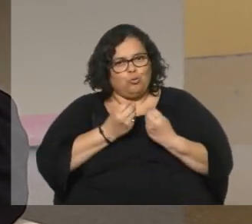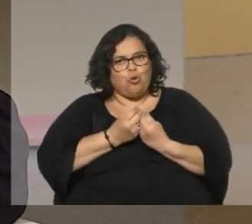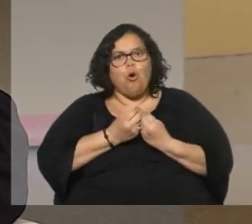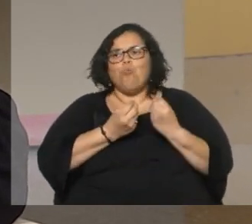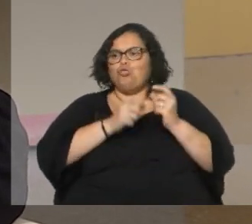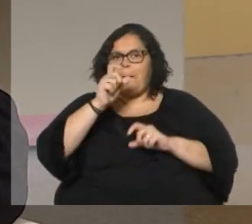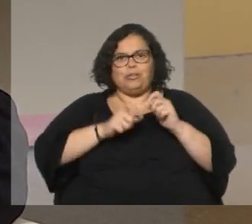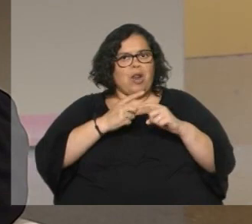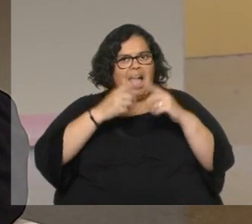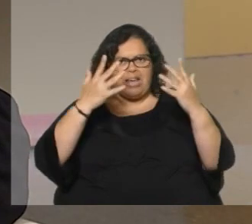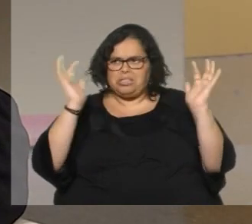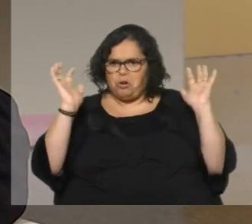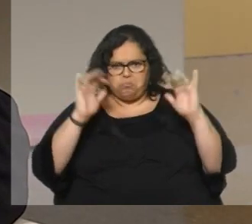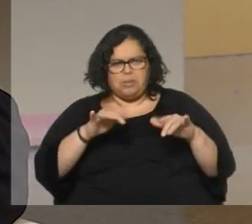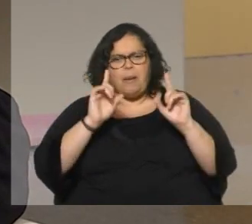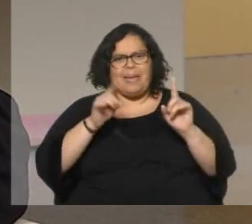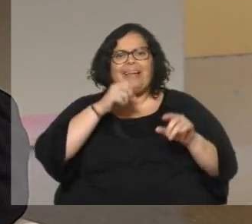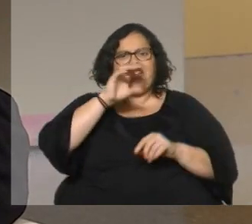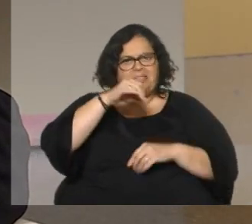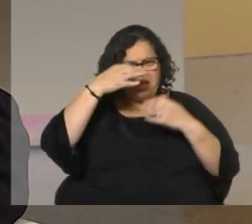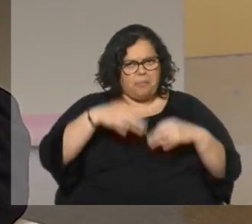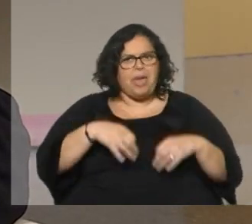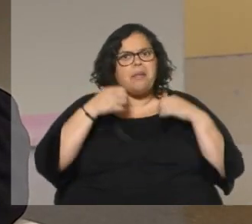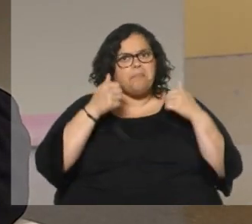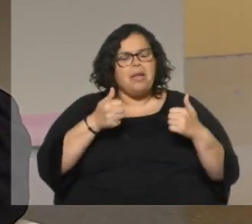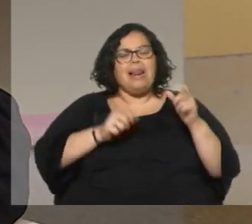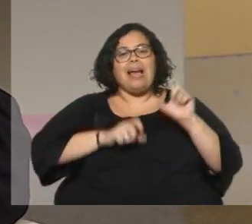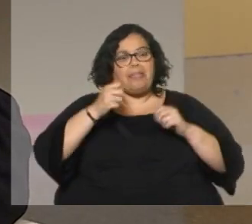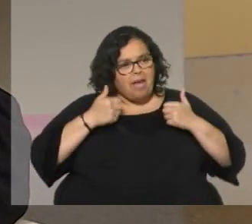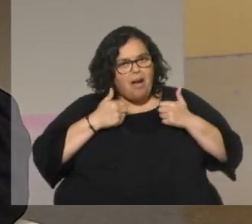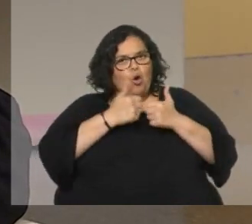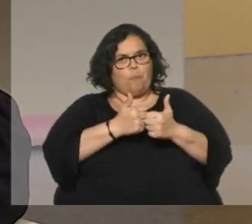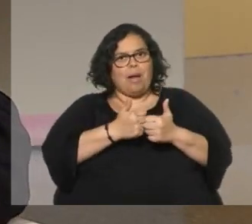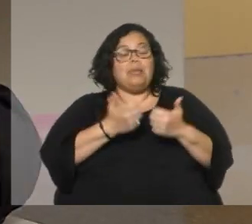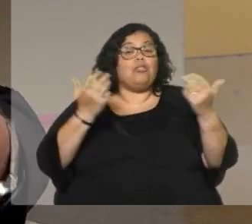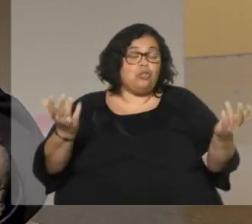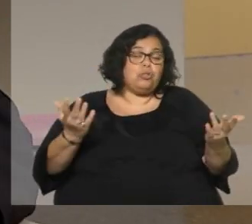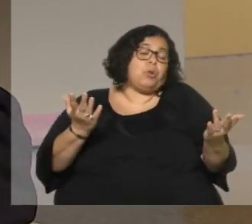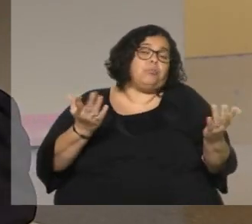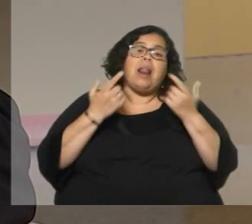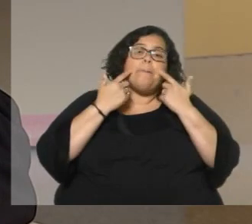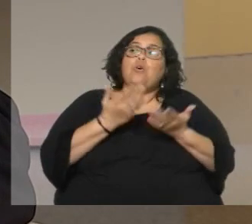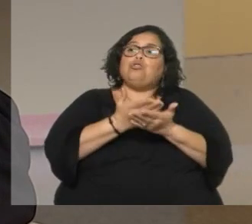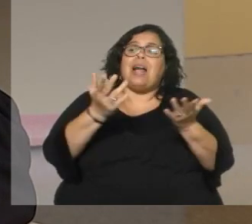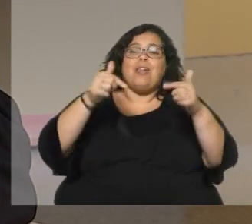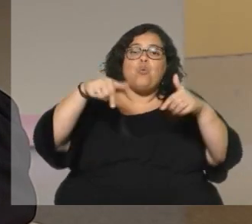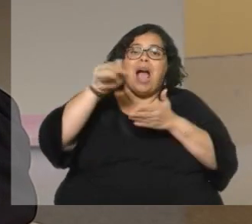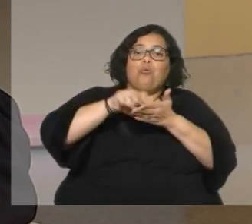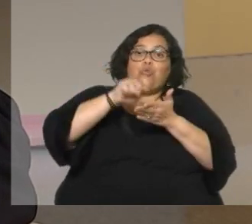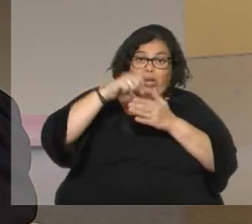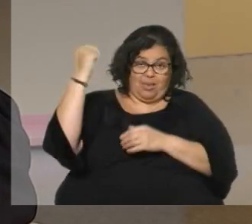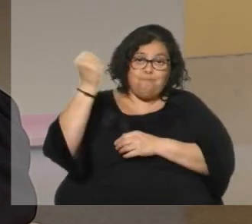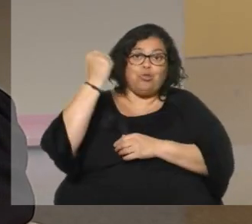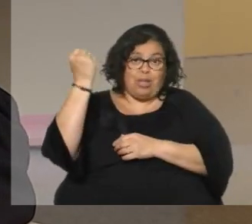público mucho éxito de crítica la gente nos acompaña y bueno realmente creo que es dar a conocer un autor que es muy importante